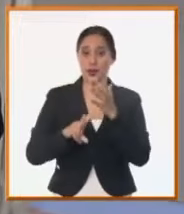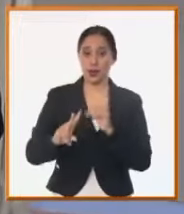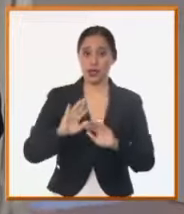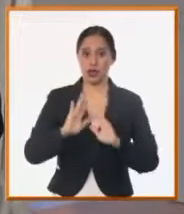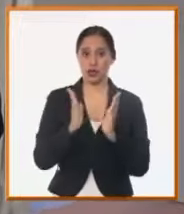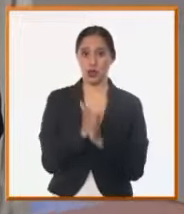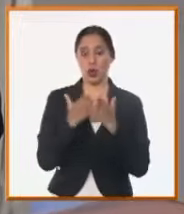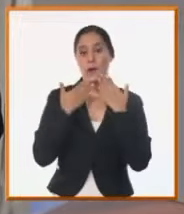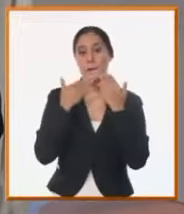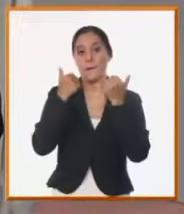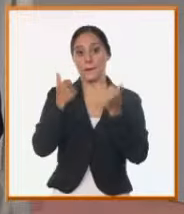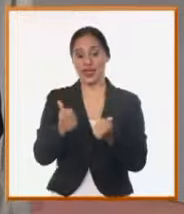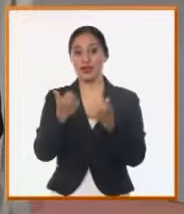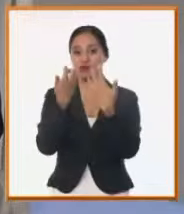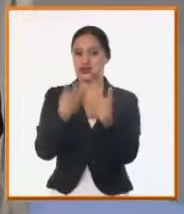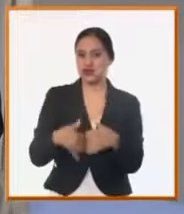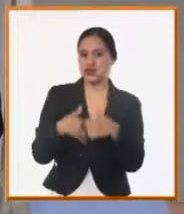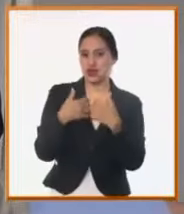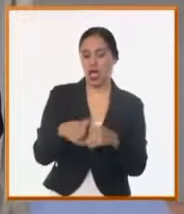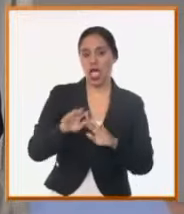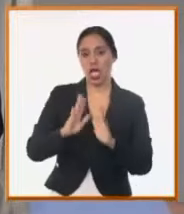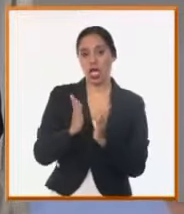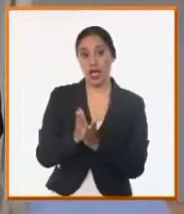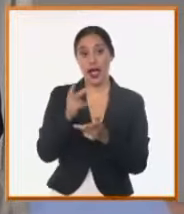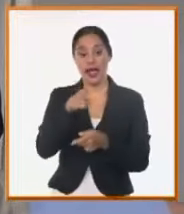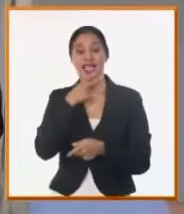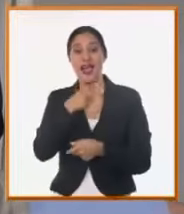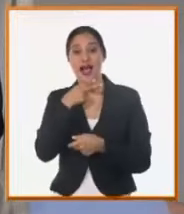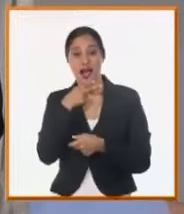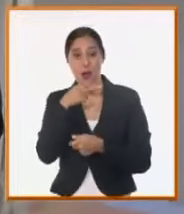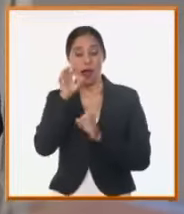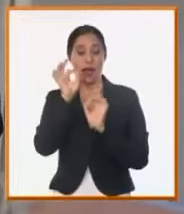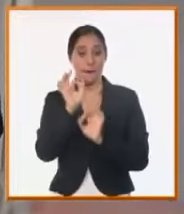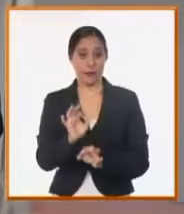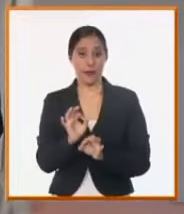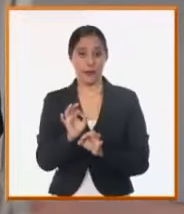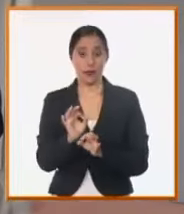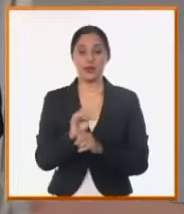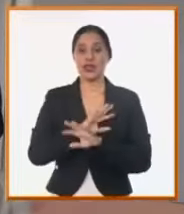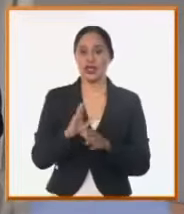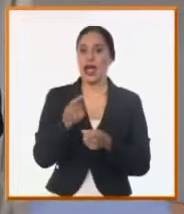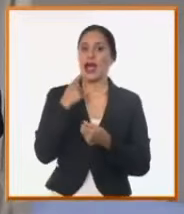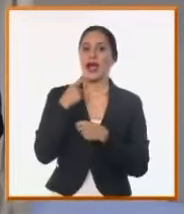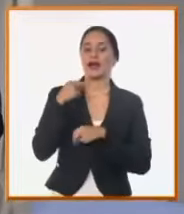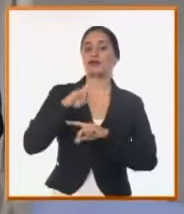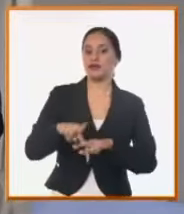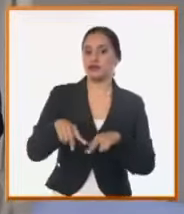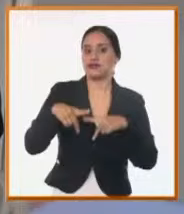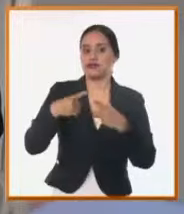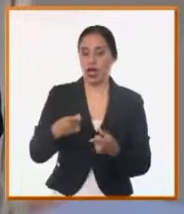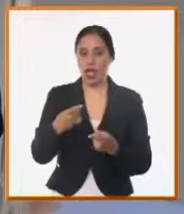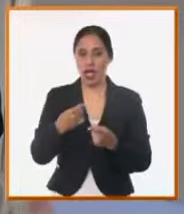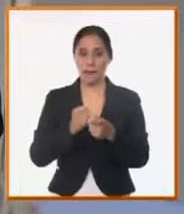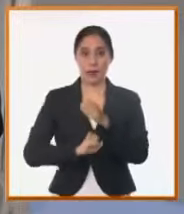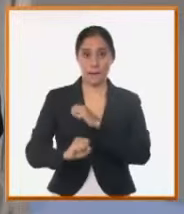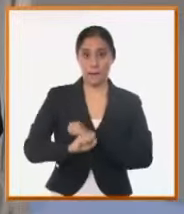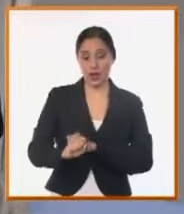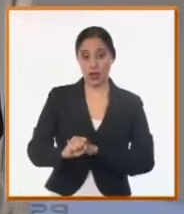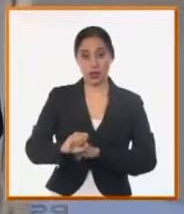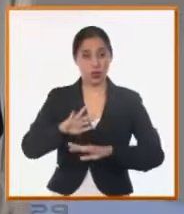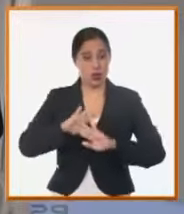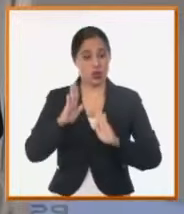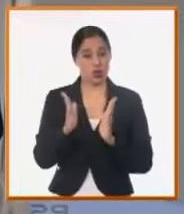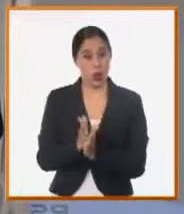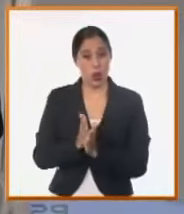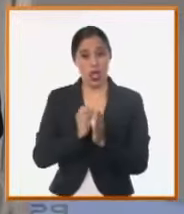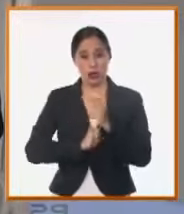en una de sus fuentes de abasto que es el sistema de Cacoyuín que ya se acometió la invención de rebombeo del Cidespino. O sea, todas las bombas del Cidespino